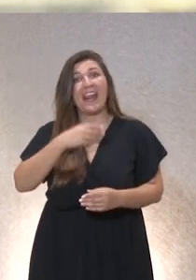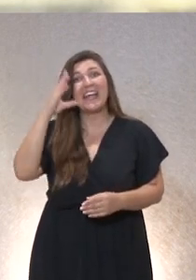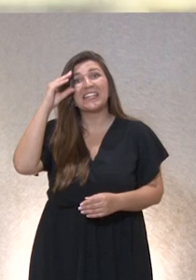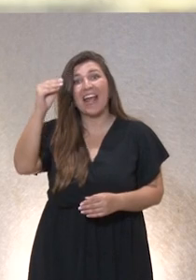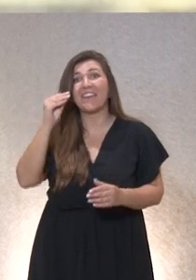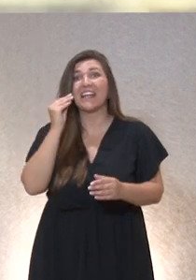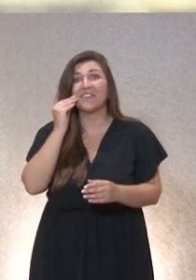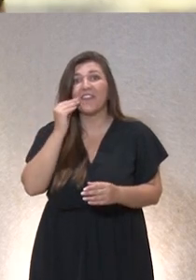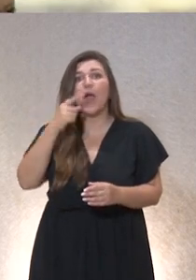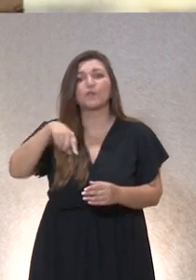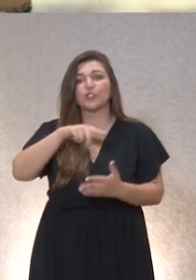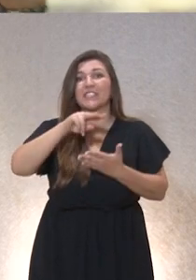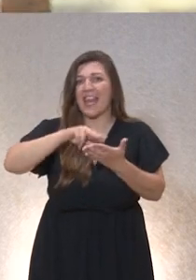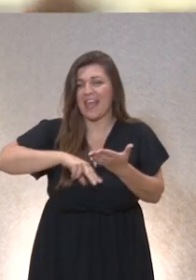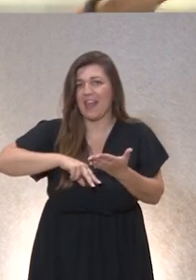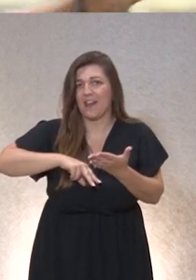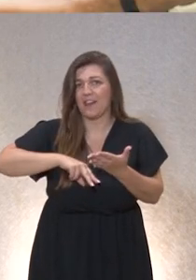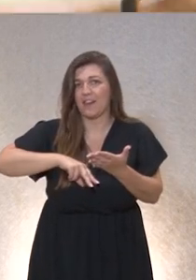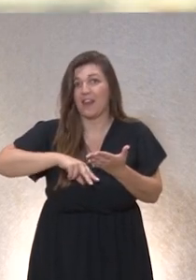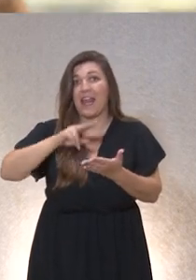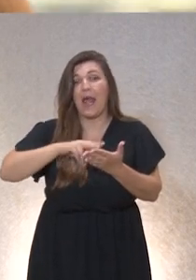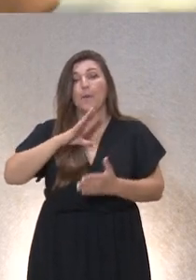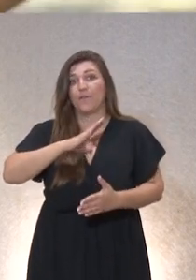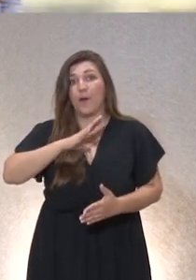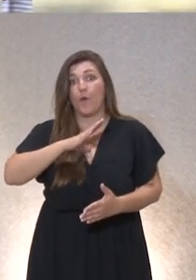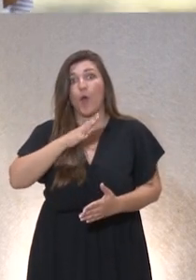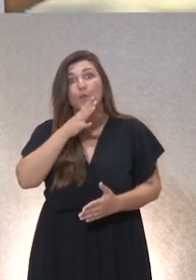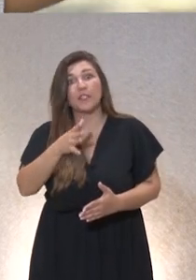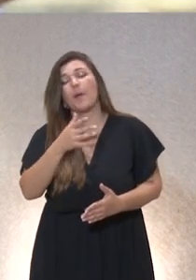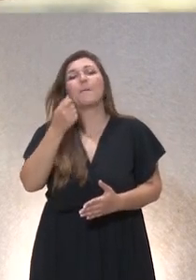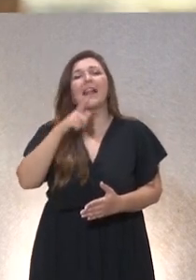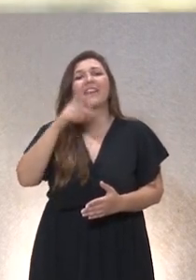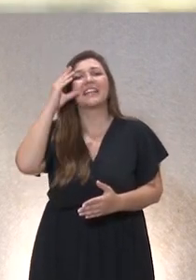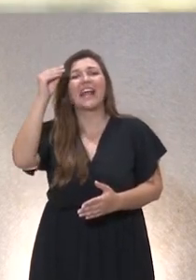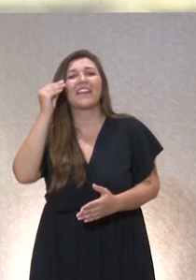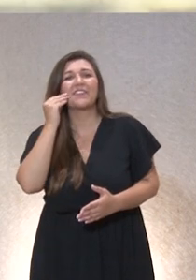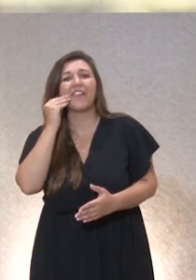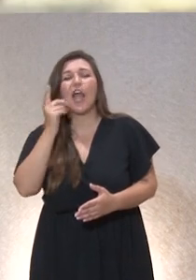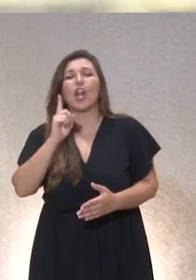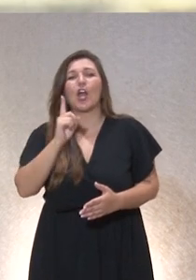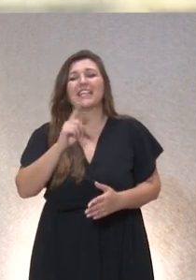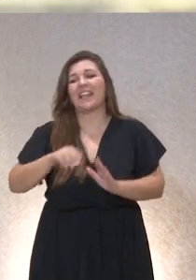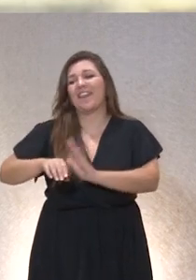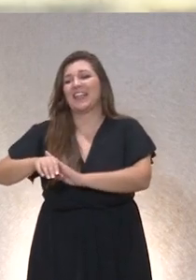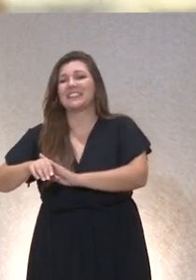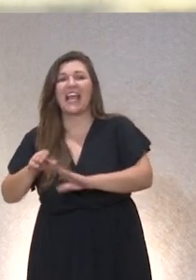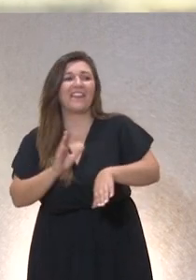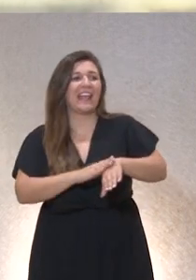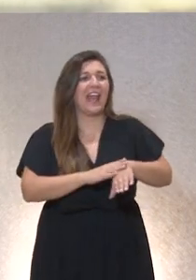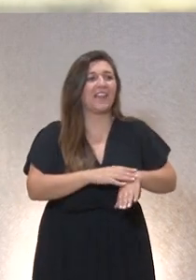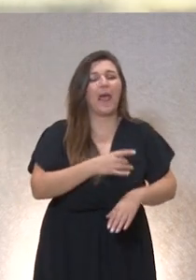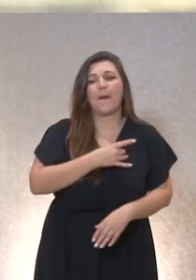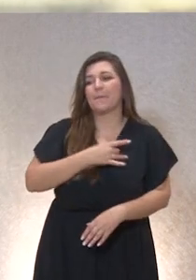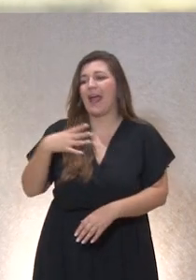favor da la impresión de que la inteligencia artificial ni es de derechas ni es de izquierdas ni es blanca ni es negra